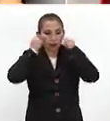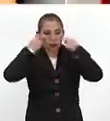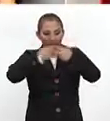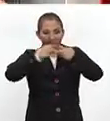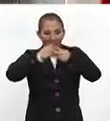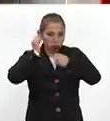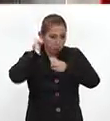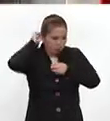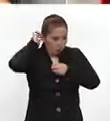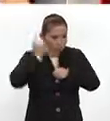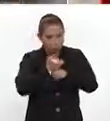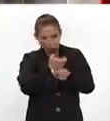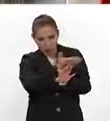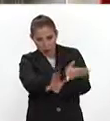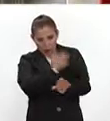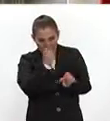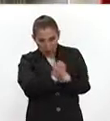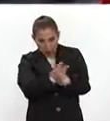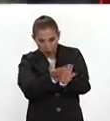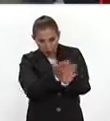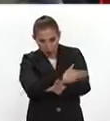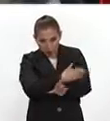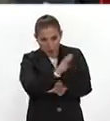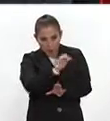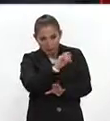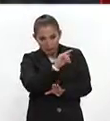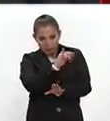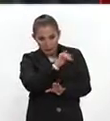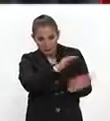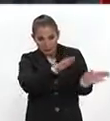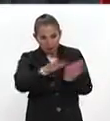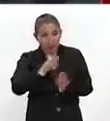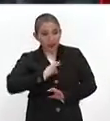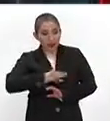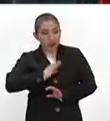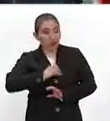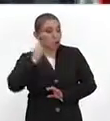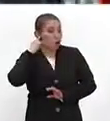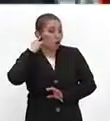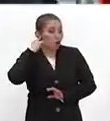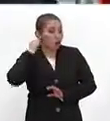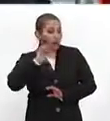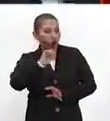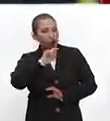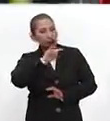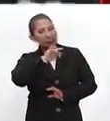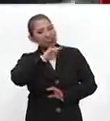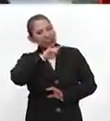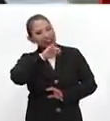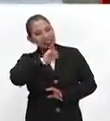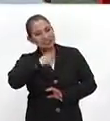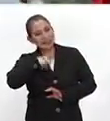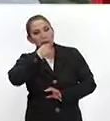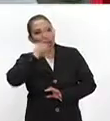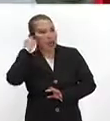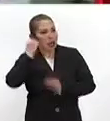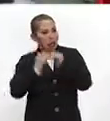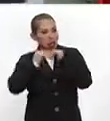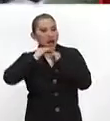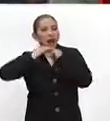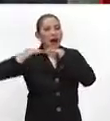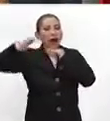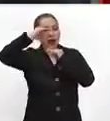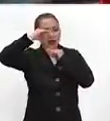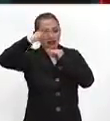nervioso. Por eso hay que identificarlas a tiempo y más cuando son bacterianas. Cuando son infecciones en el oído, la otitis, que también es considerada la vía respiratoria superior,